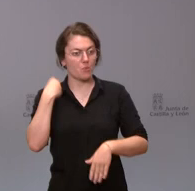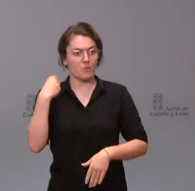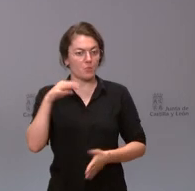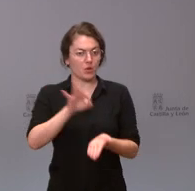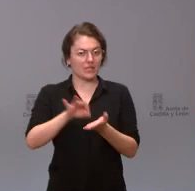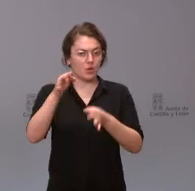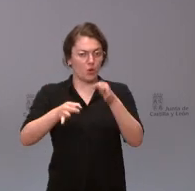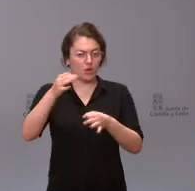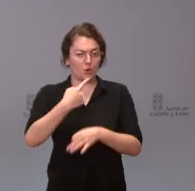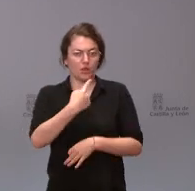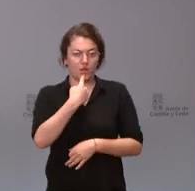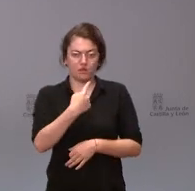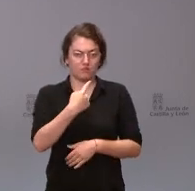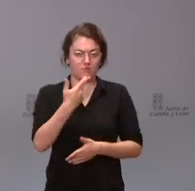jurídicos